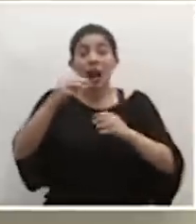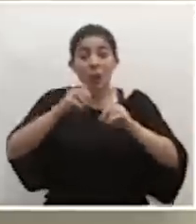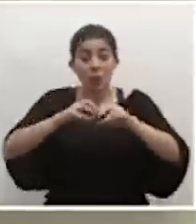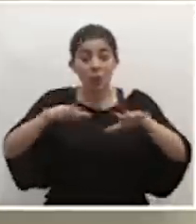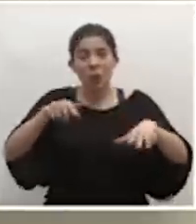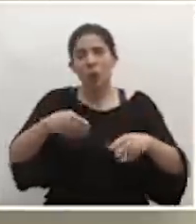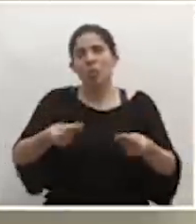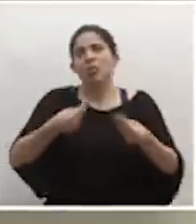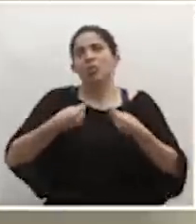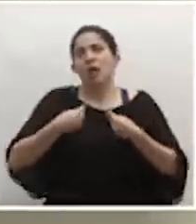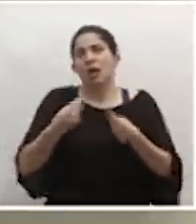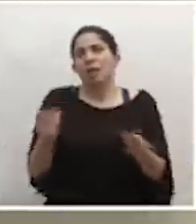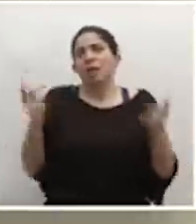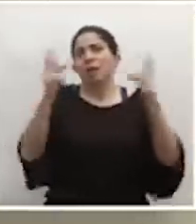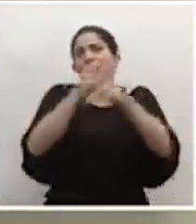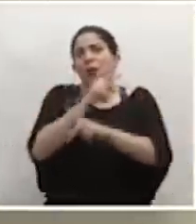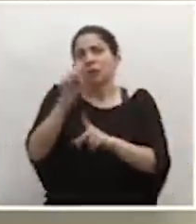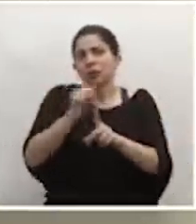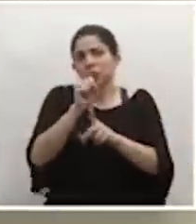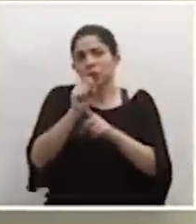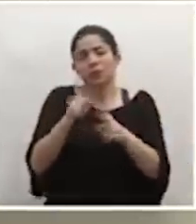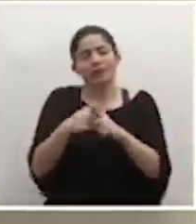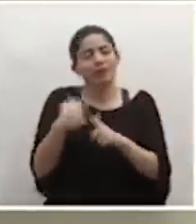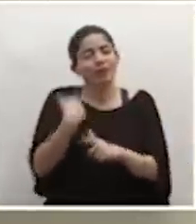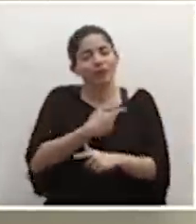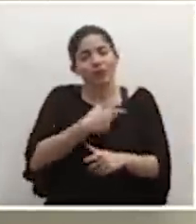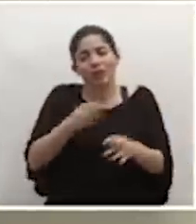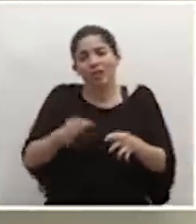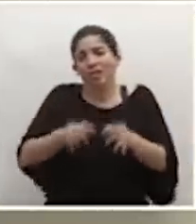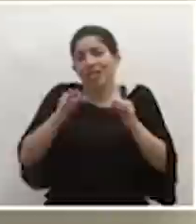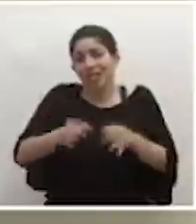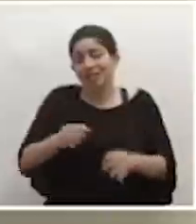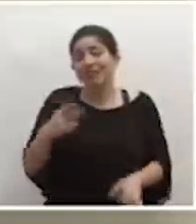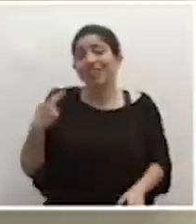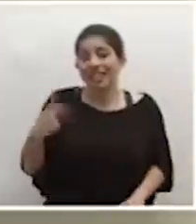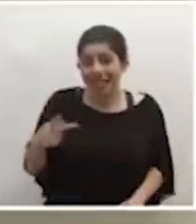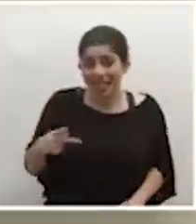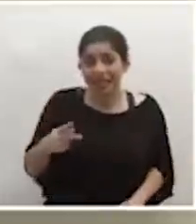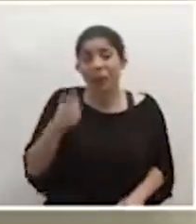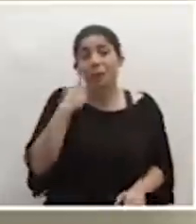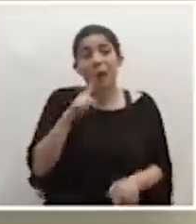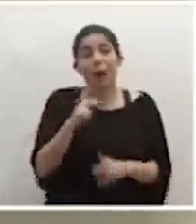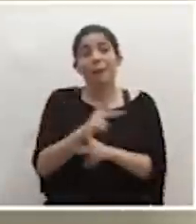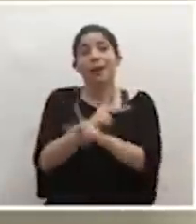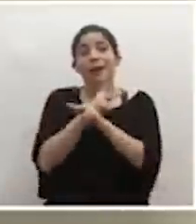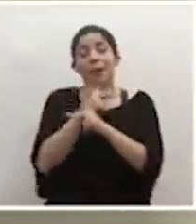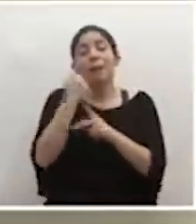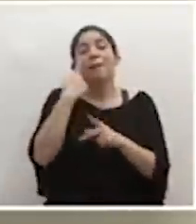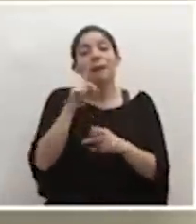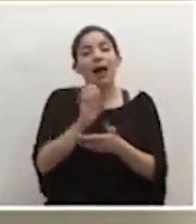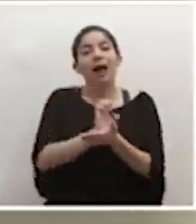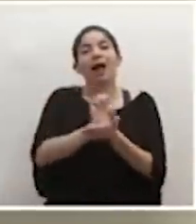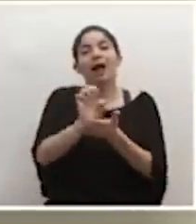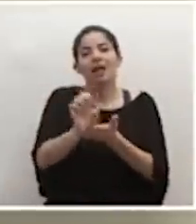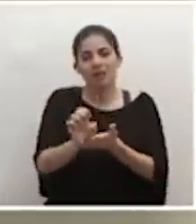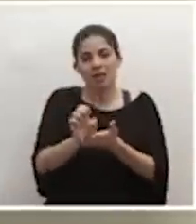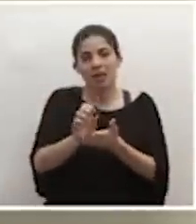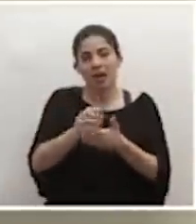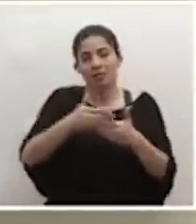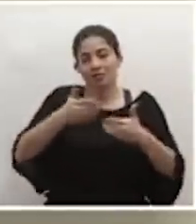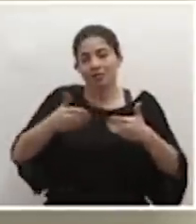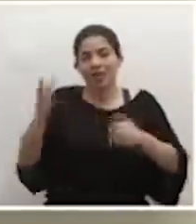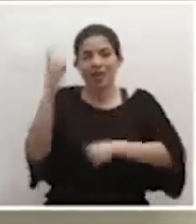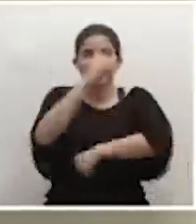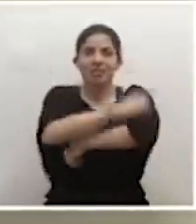complicado enormemente el escenario. Así que fue una decisión muy de riesgo preventiva para justamente evitar que en los siguientes días